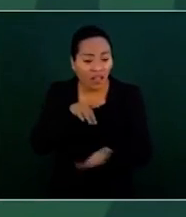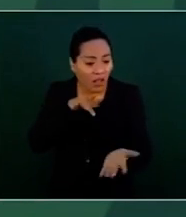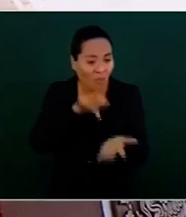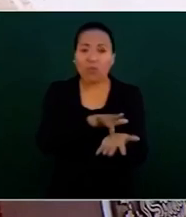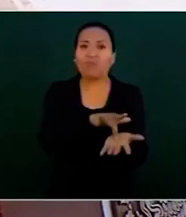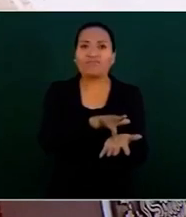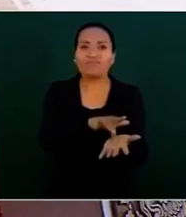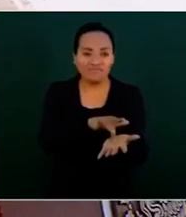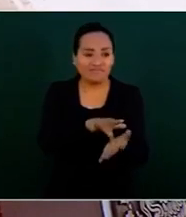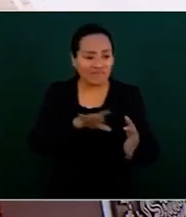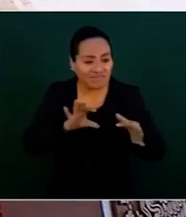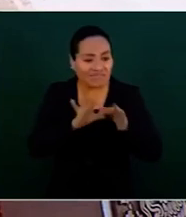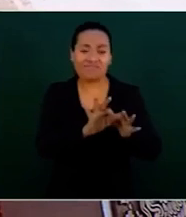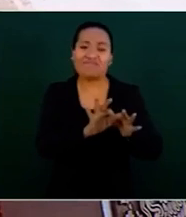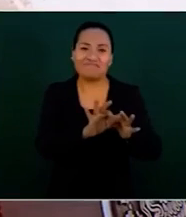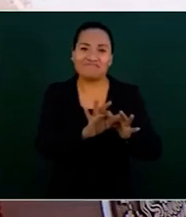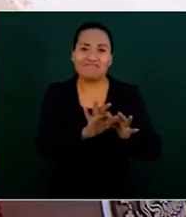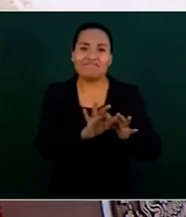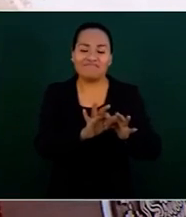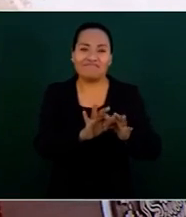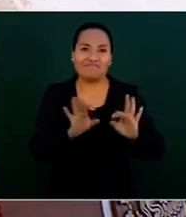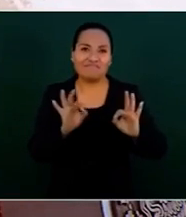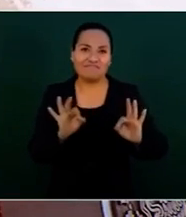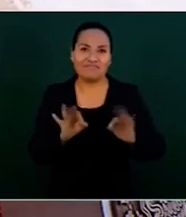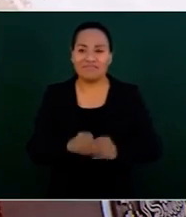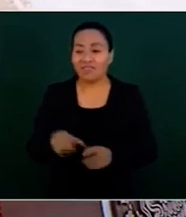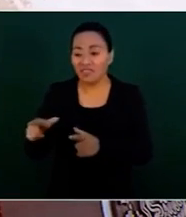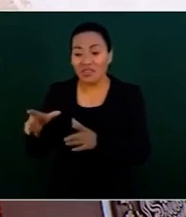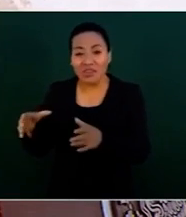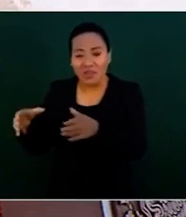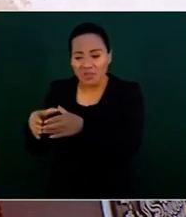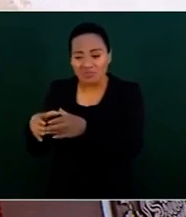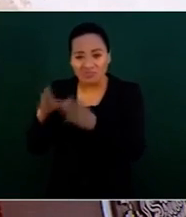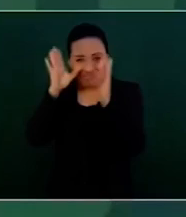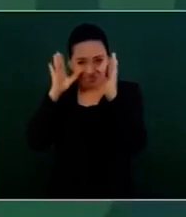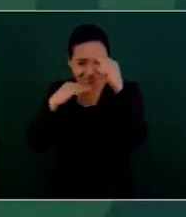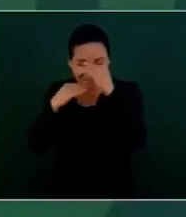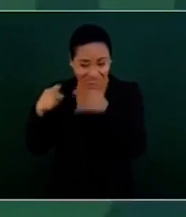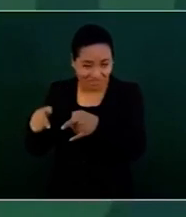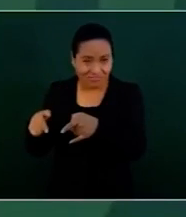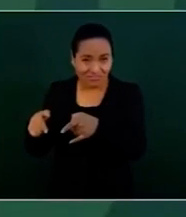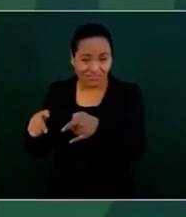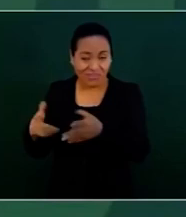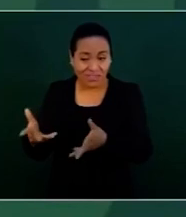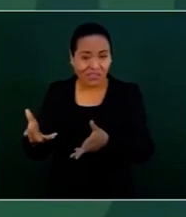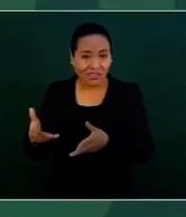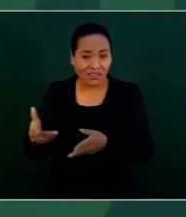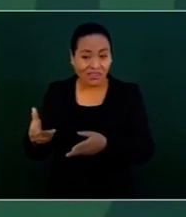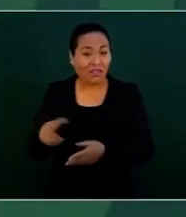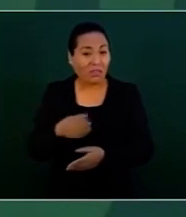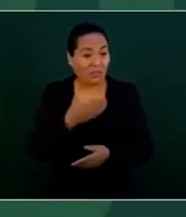Entonces, estos grupos conservadores, pues no le tienen fe al pueblo,